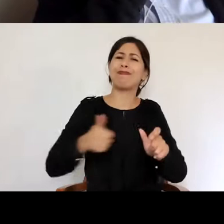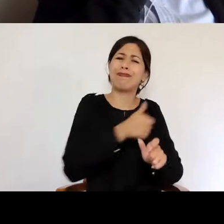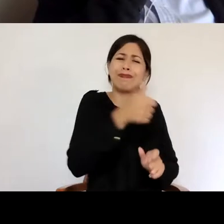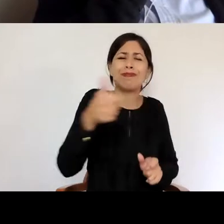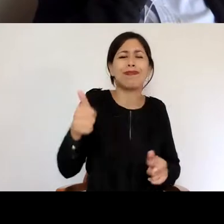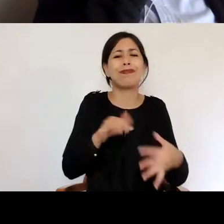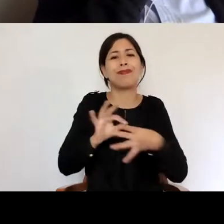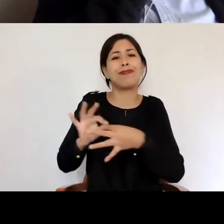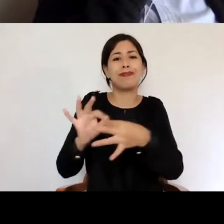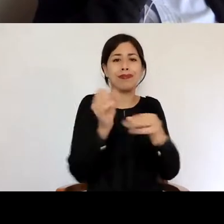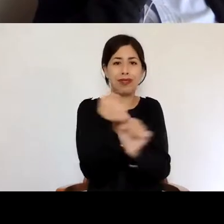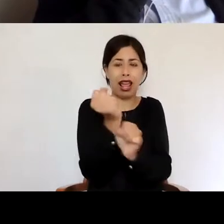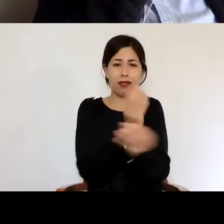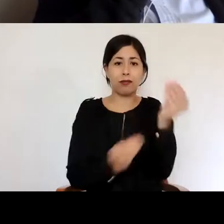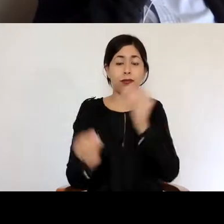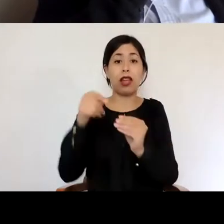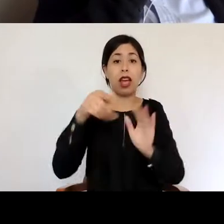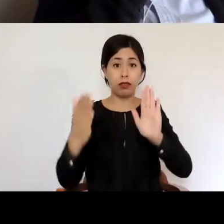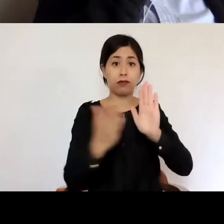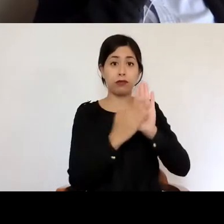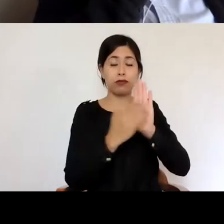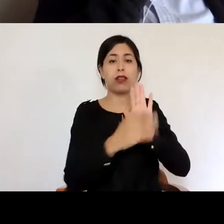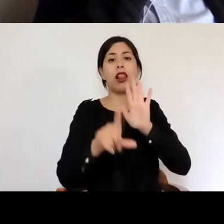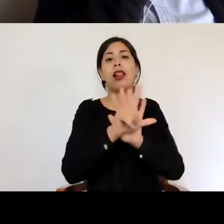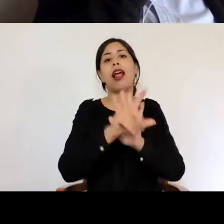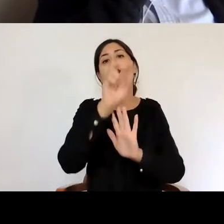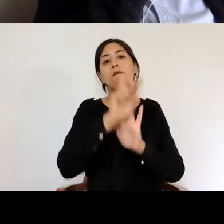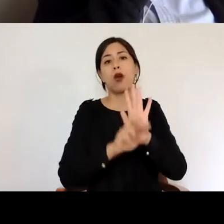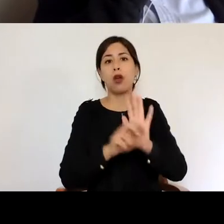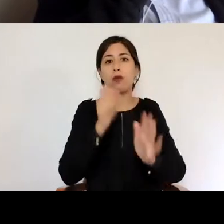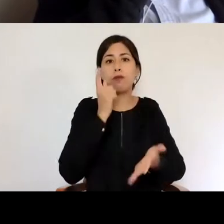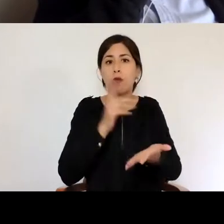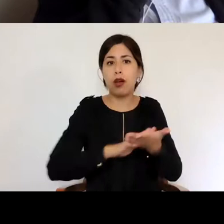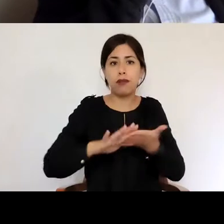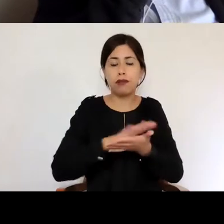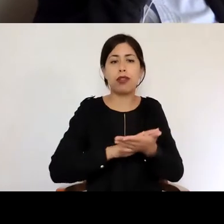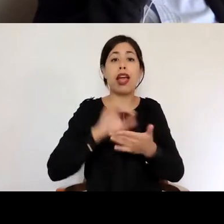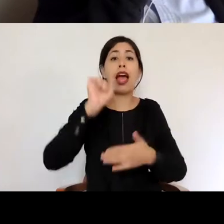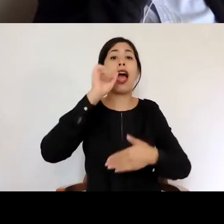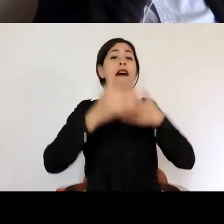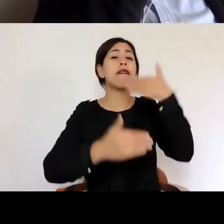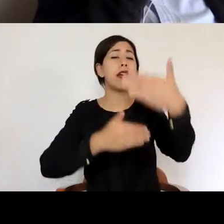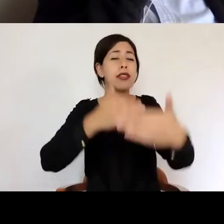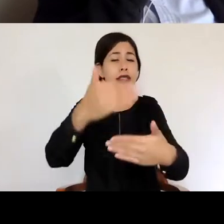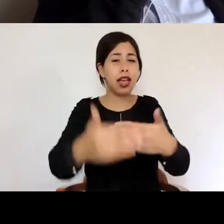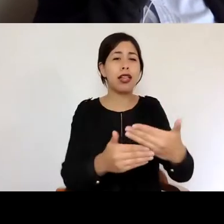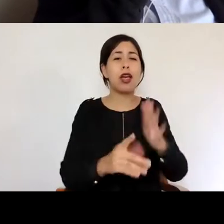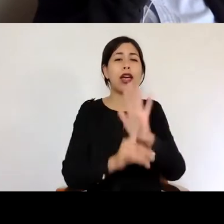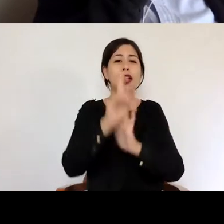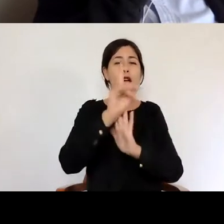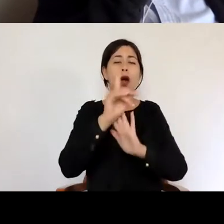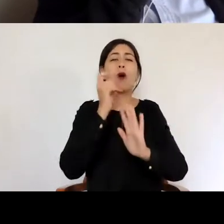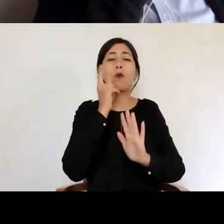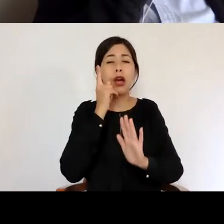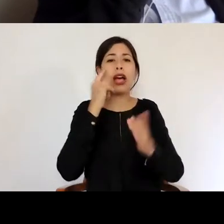materializarse como proyectos de ley, como es el caso del proyecto Avanzando al Desarrollo de una Propuesta de Ley de Salud